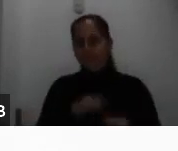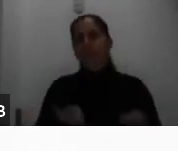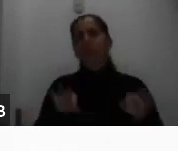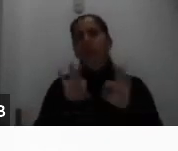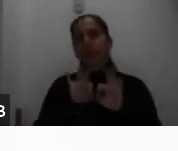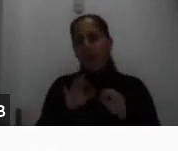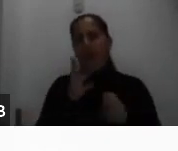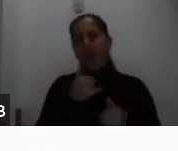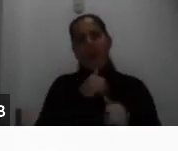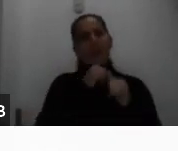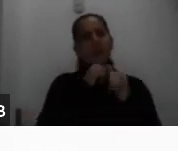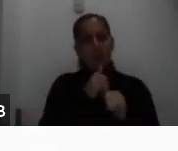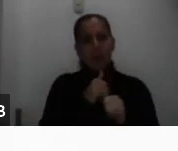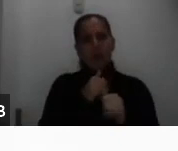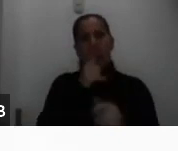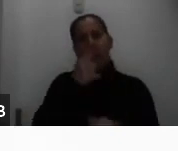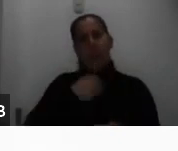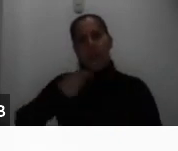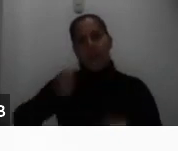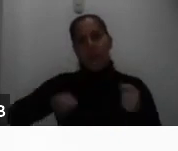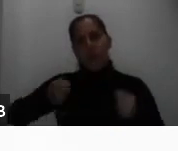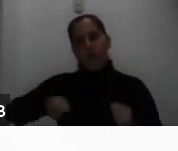que se ha presentado ante el juzgado